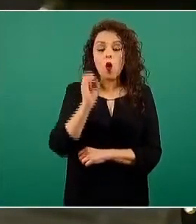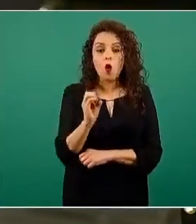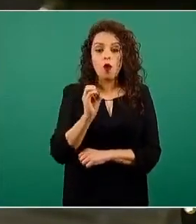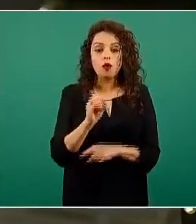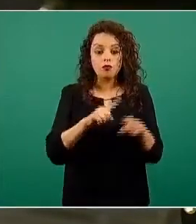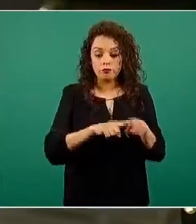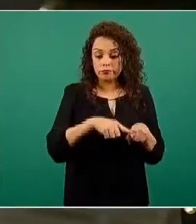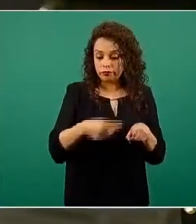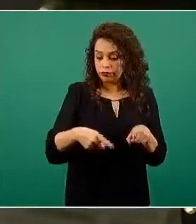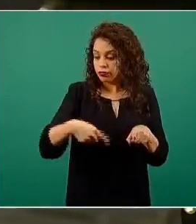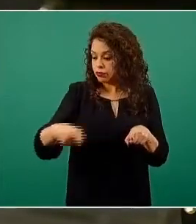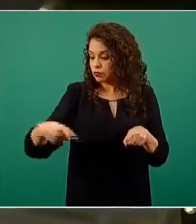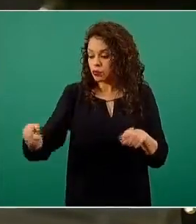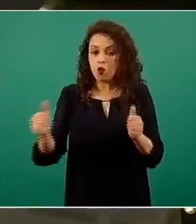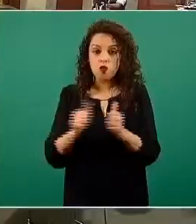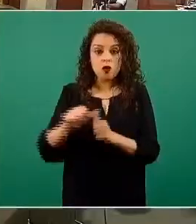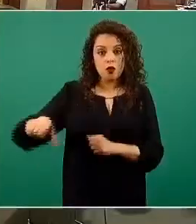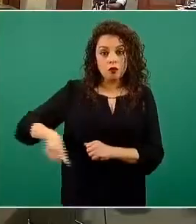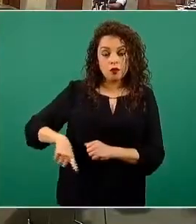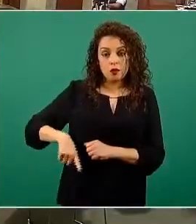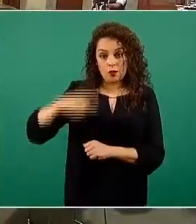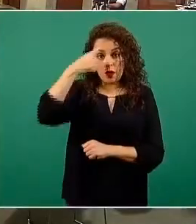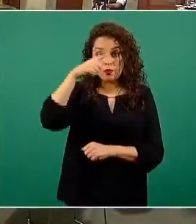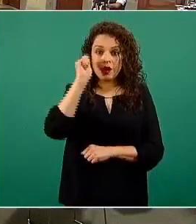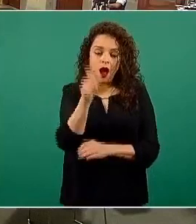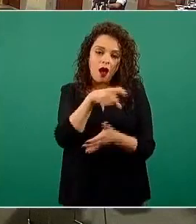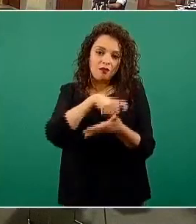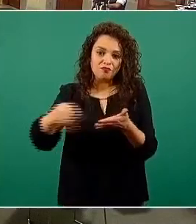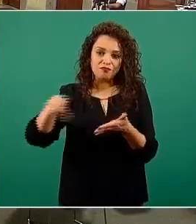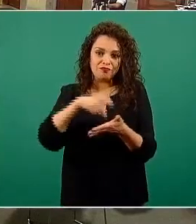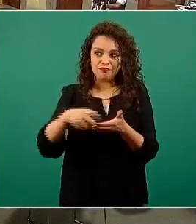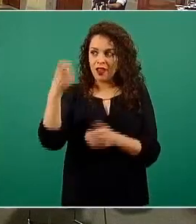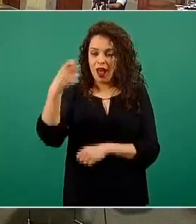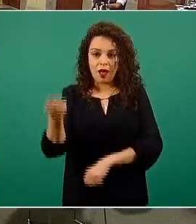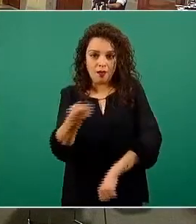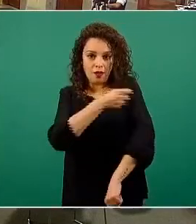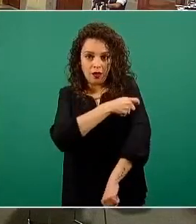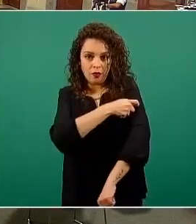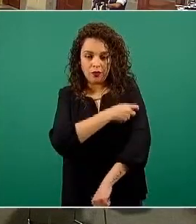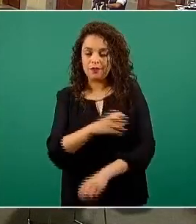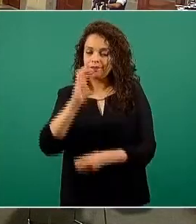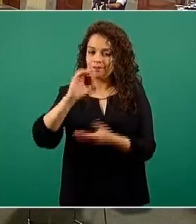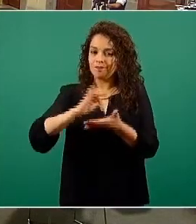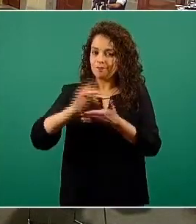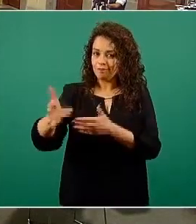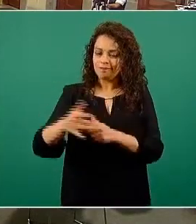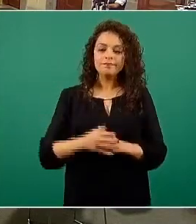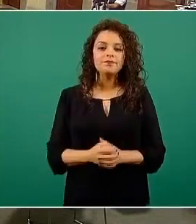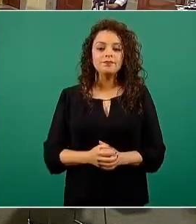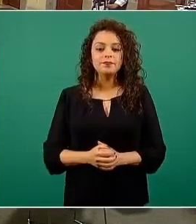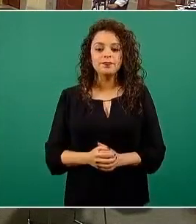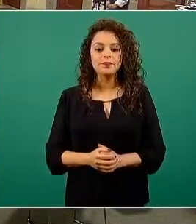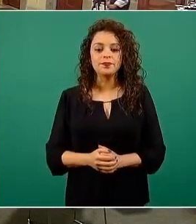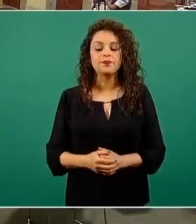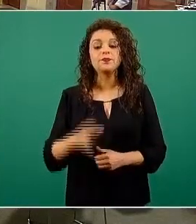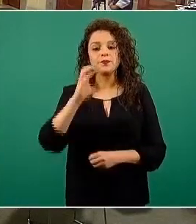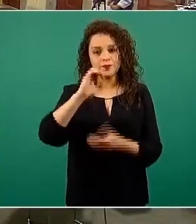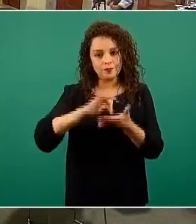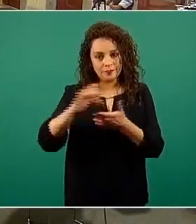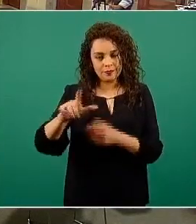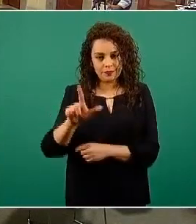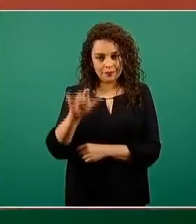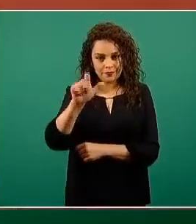entre los gobiernos inmediatos para la adquisición de estas vacunas. Gracias. Muchas gracias, Liliana.